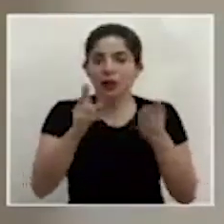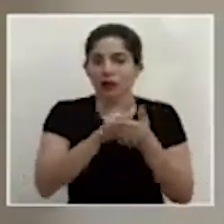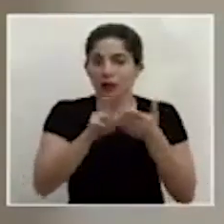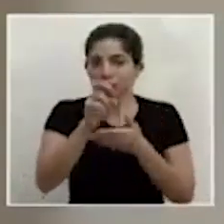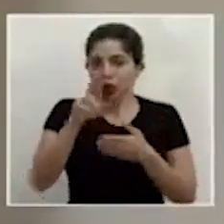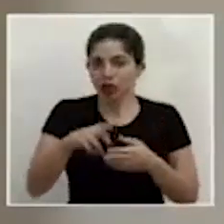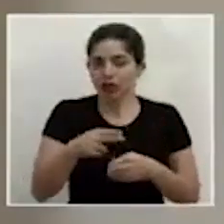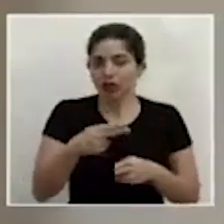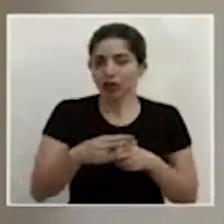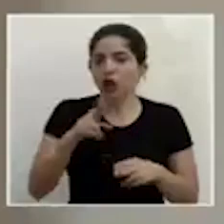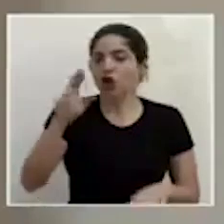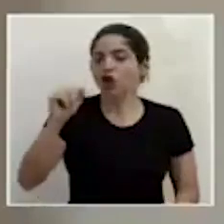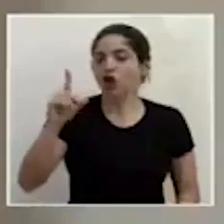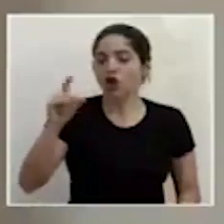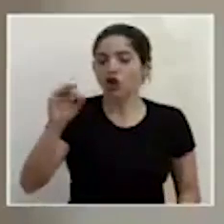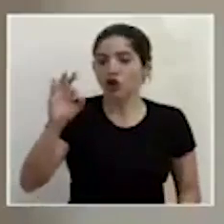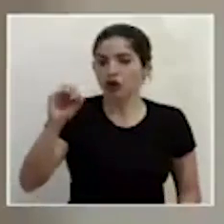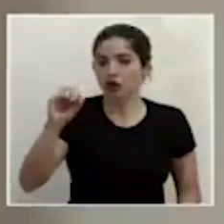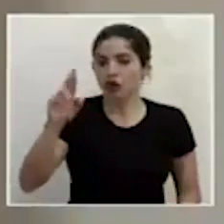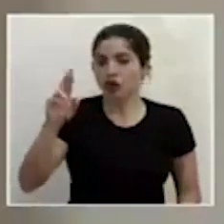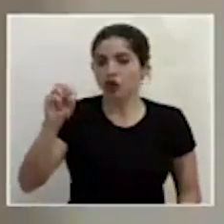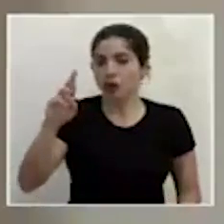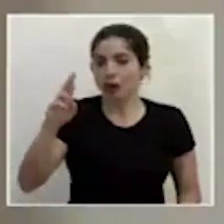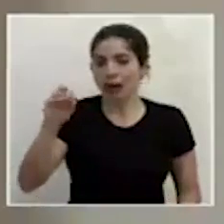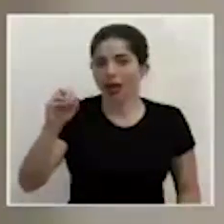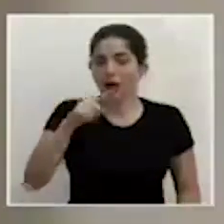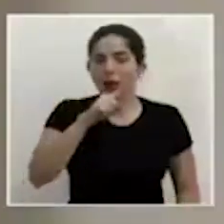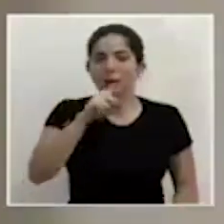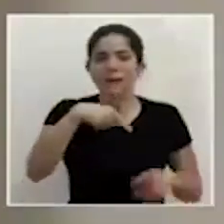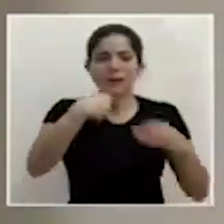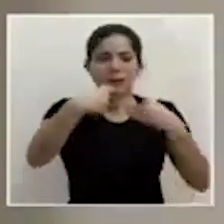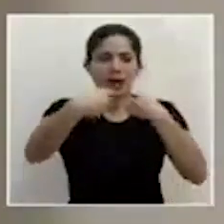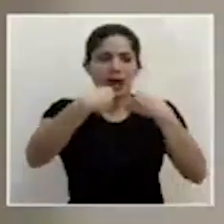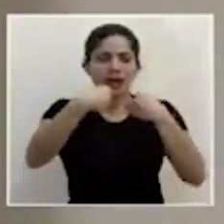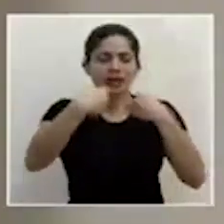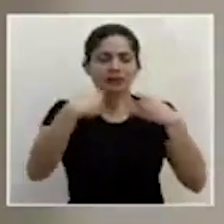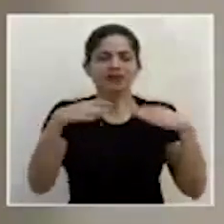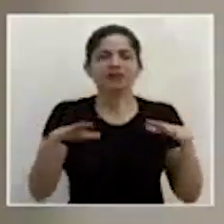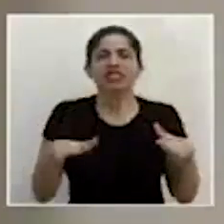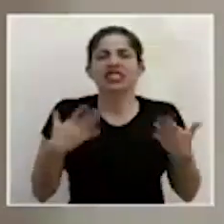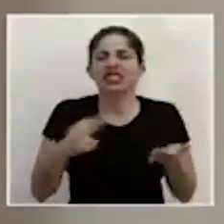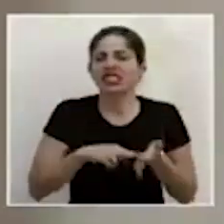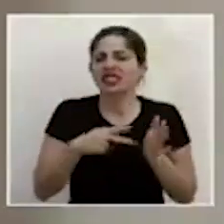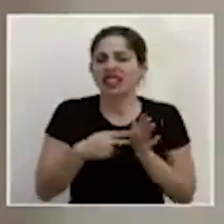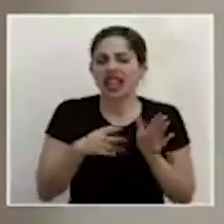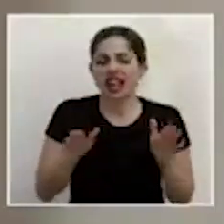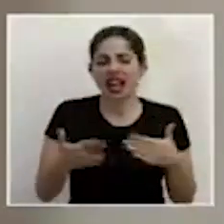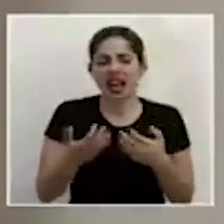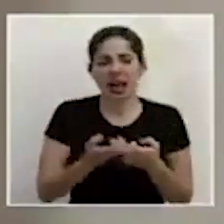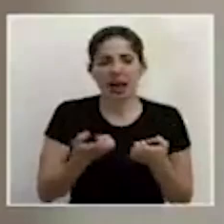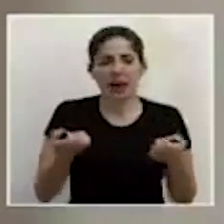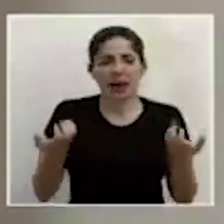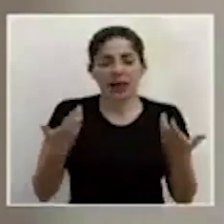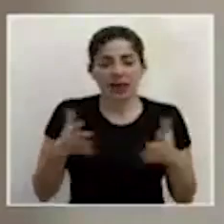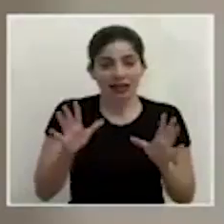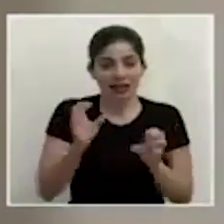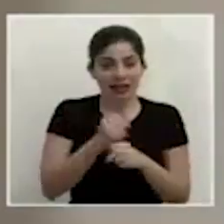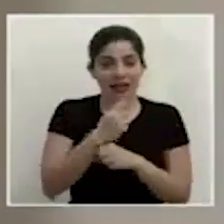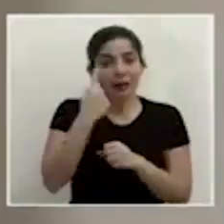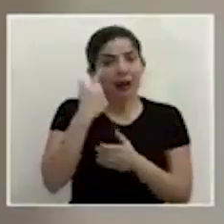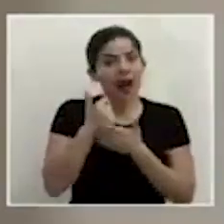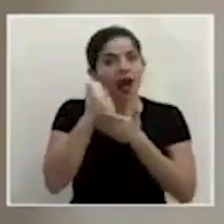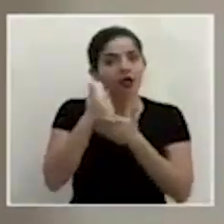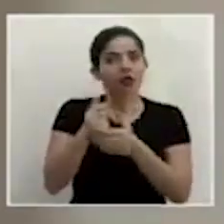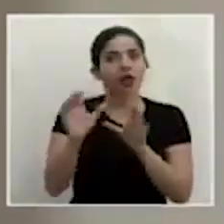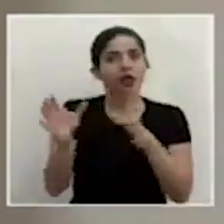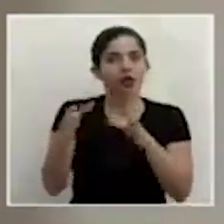UCR Rodolfo Romero quien nos detallará en qué consiste la caja de herramientas que se ha desarrollado para ayudar a los